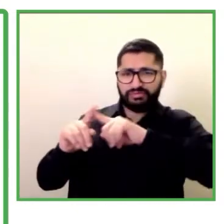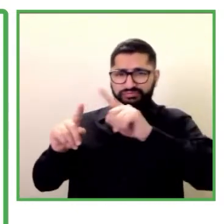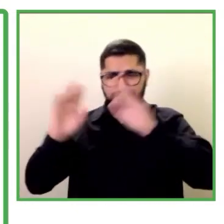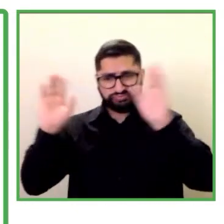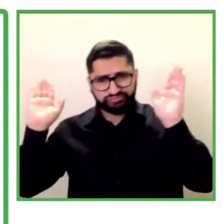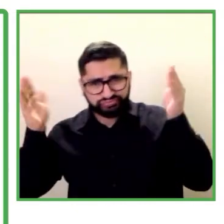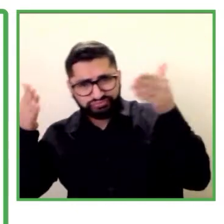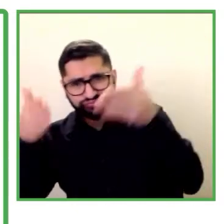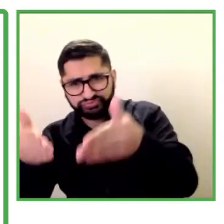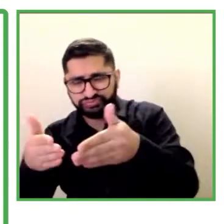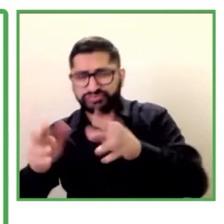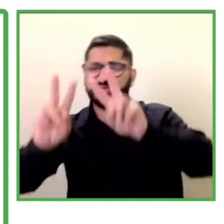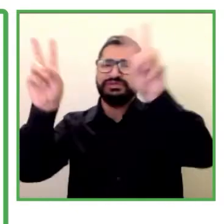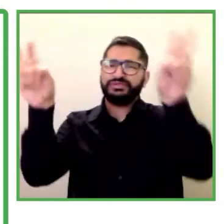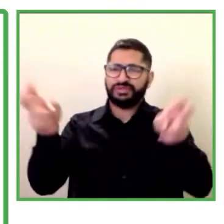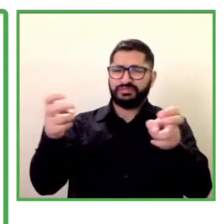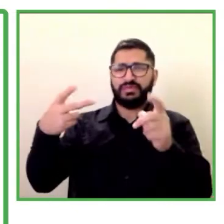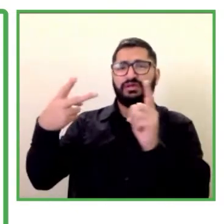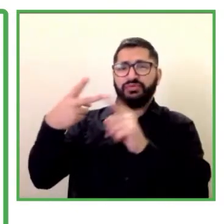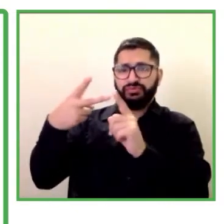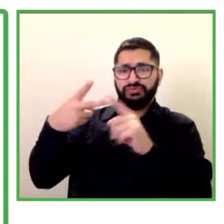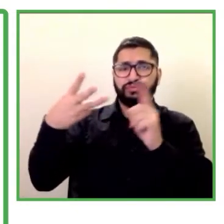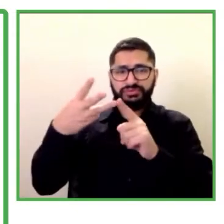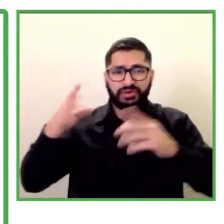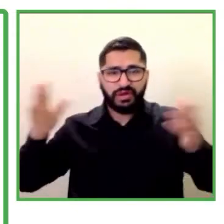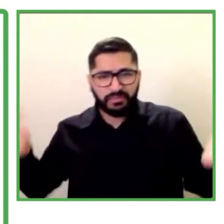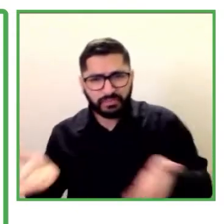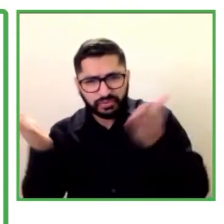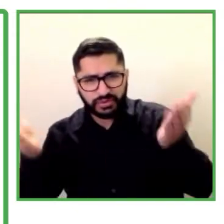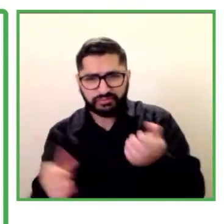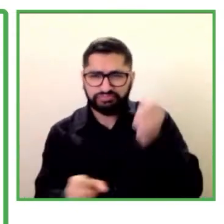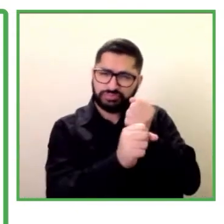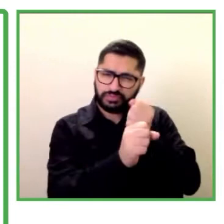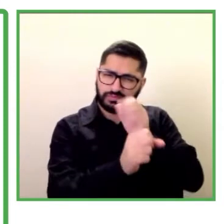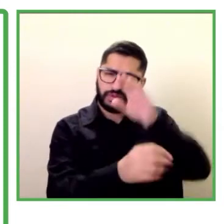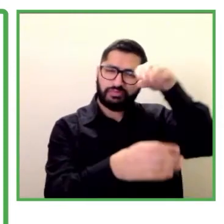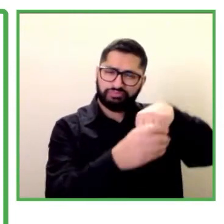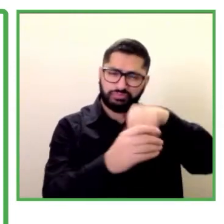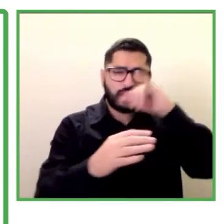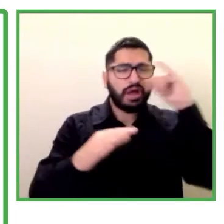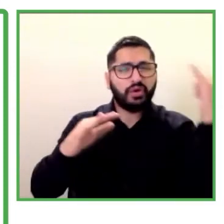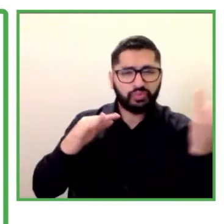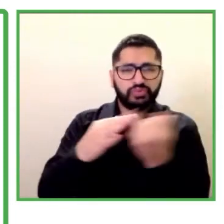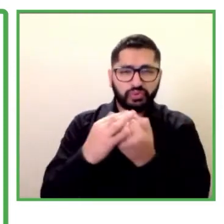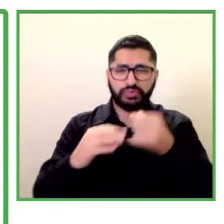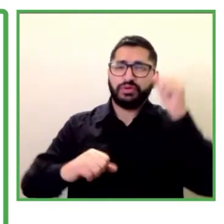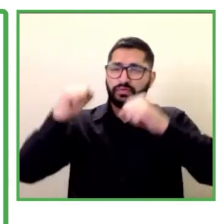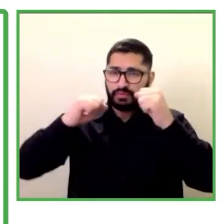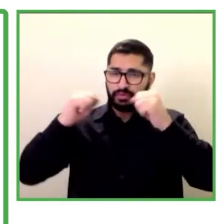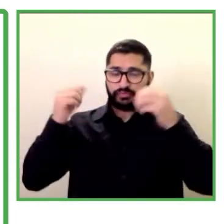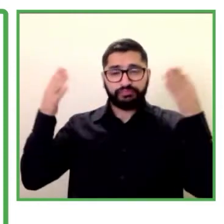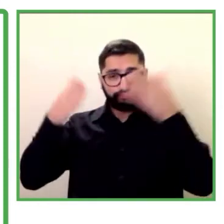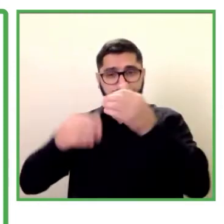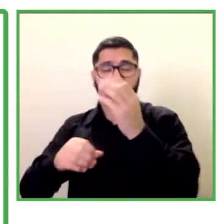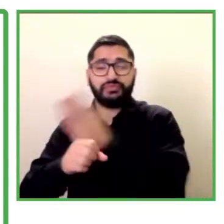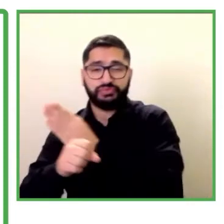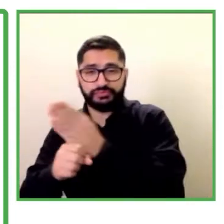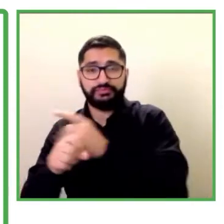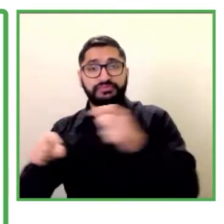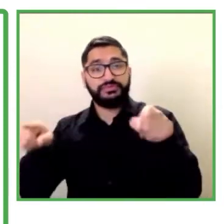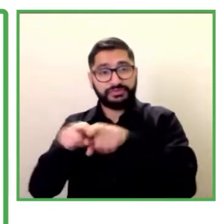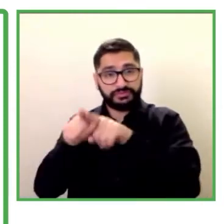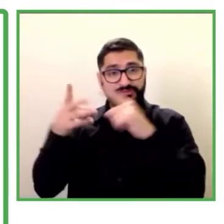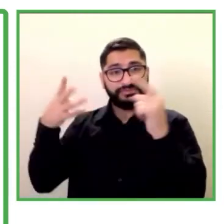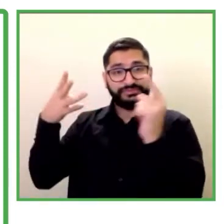impulsando el concepto y el trabajo de inclusión en las empresas y como tercer punto más importante de todos es seguir difundiendo el